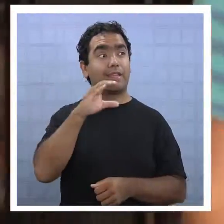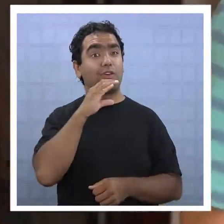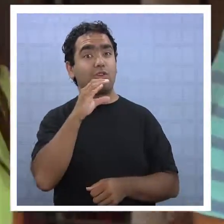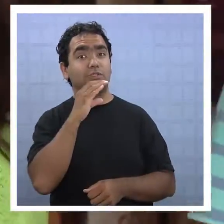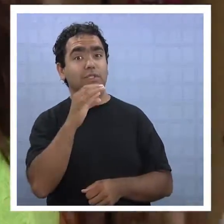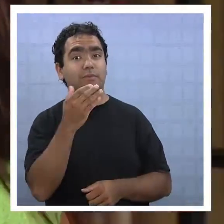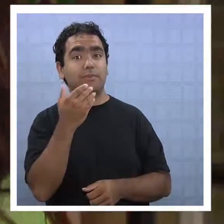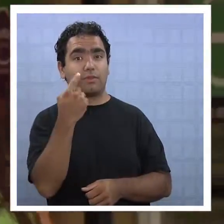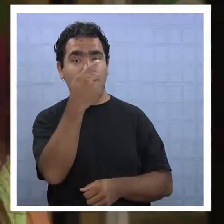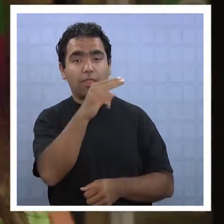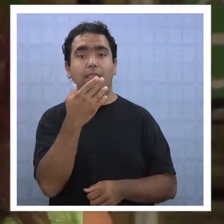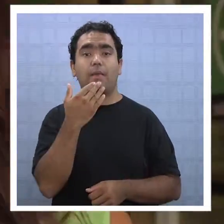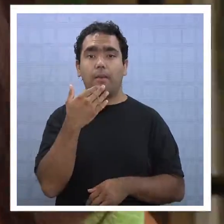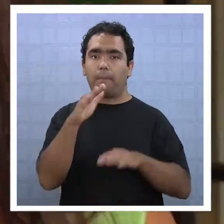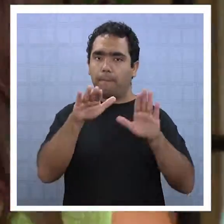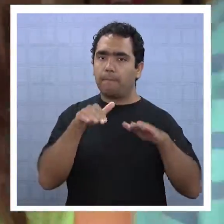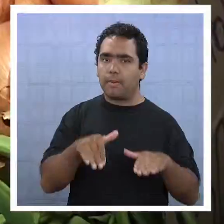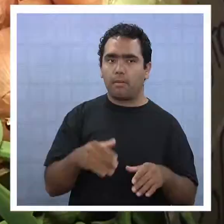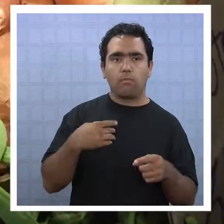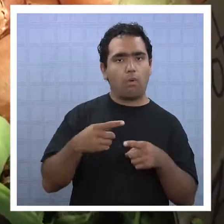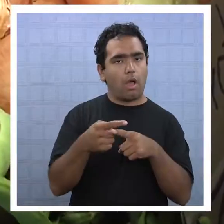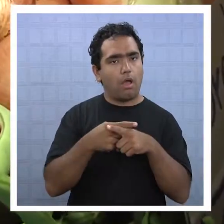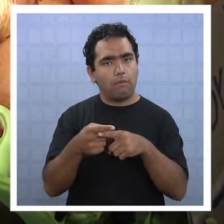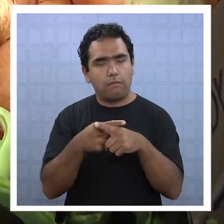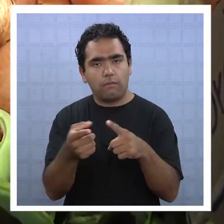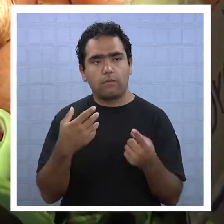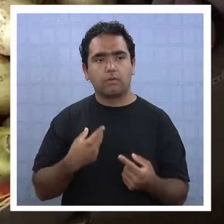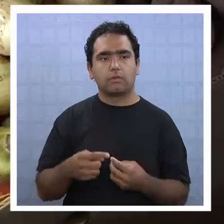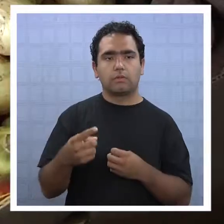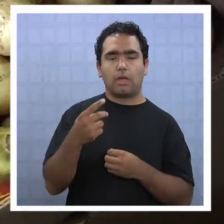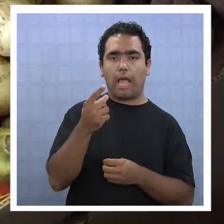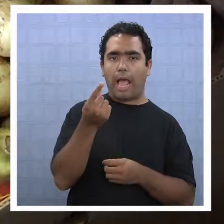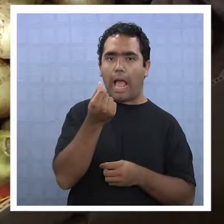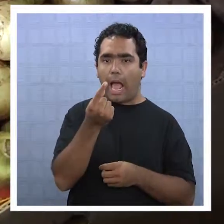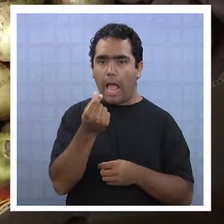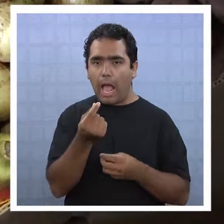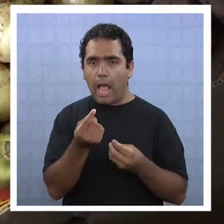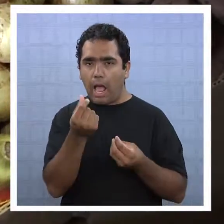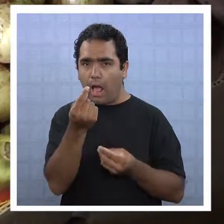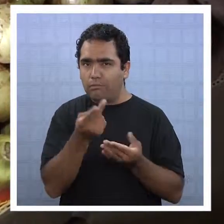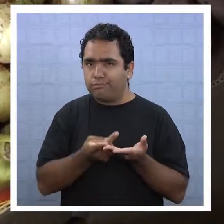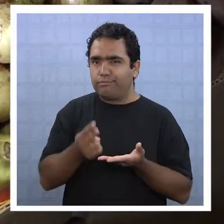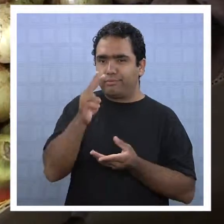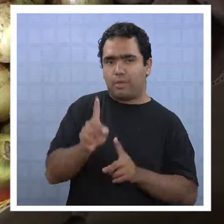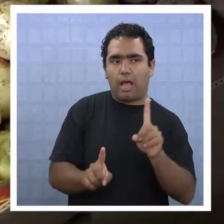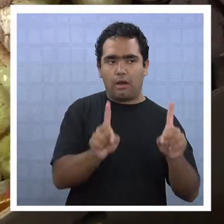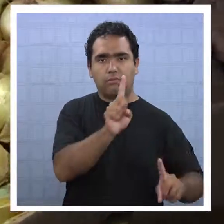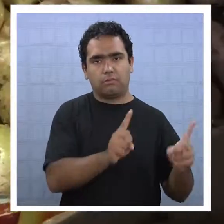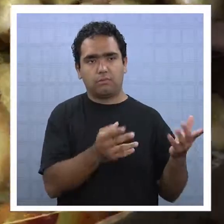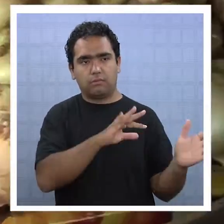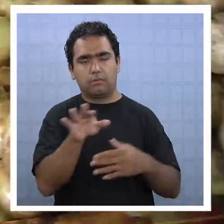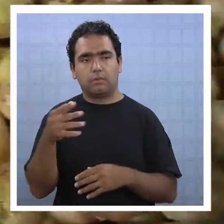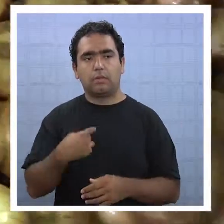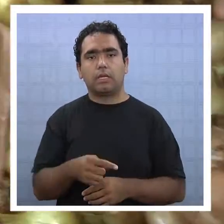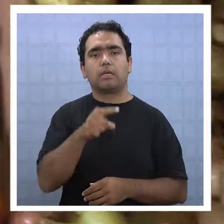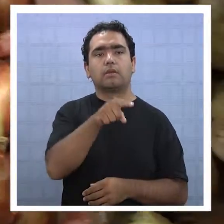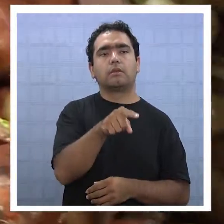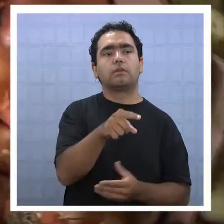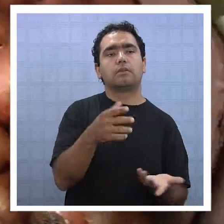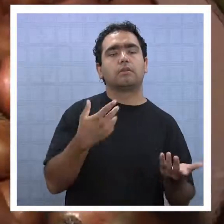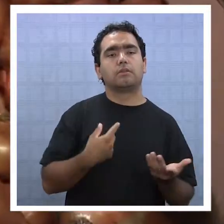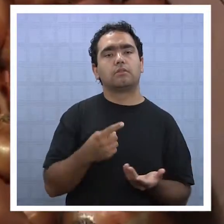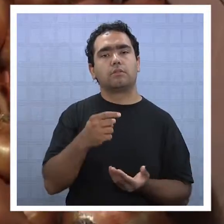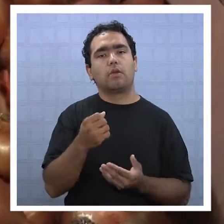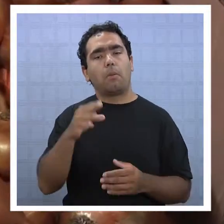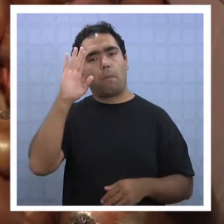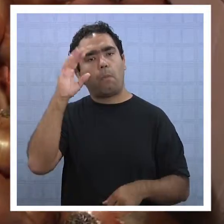Tarapacá, hubo abusos significativos en los precios de alimentos u otros servicios básicos. Se trata de herramientas que pueden facilitar el trabajo que